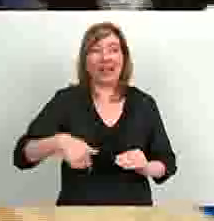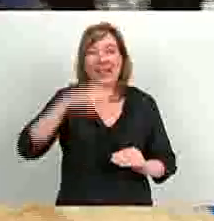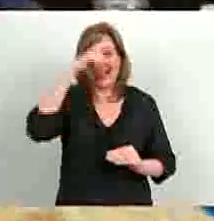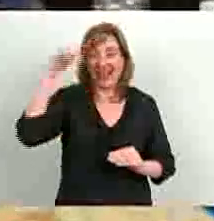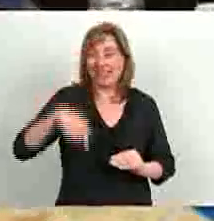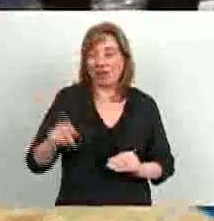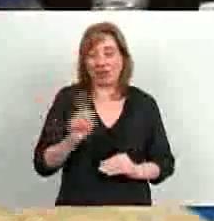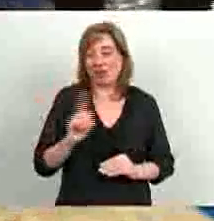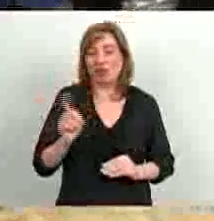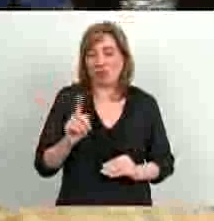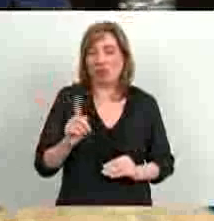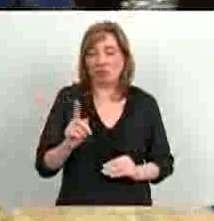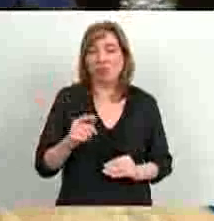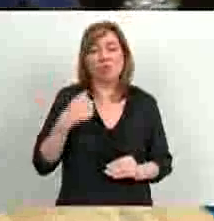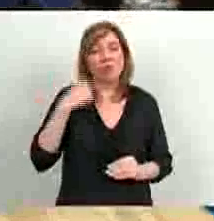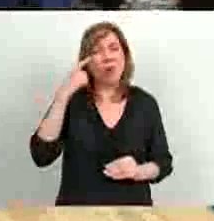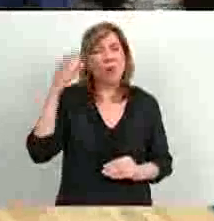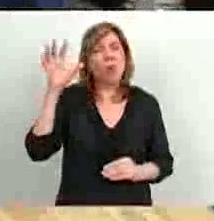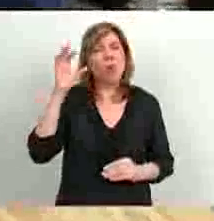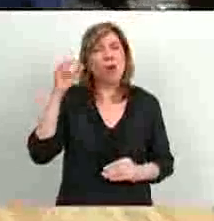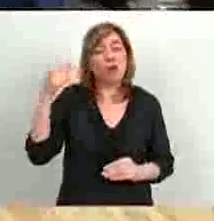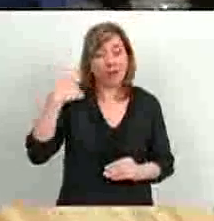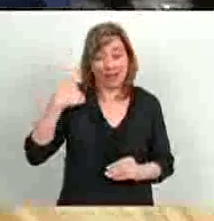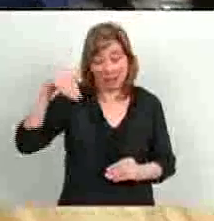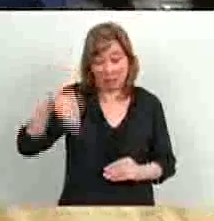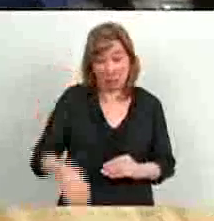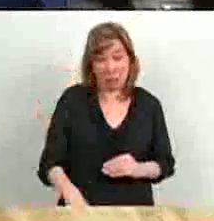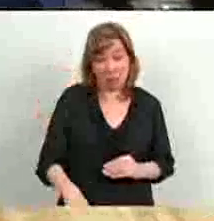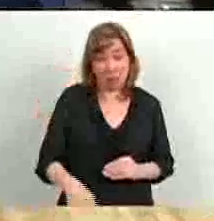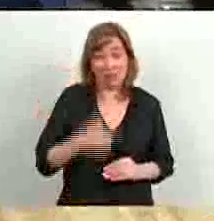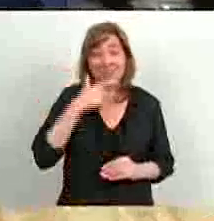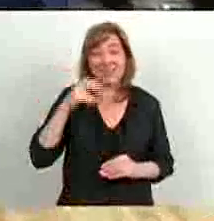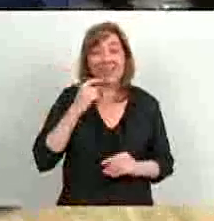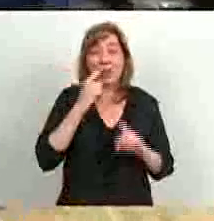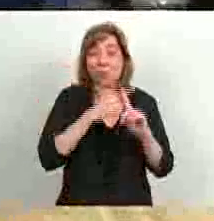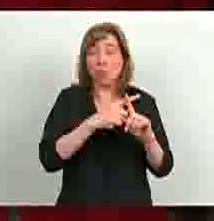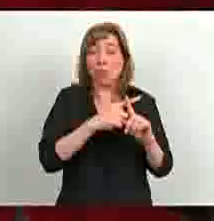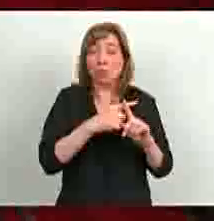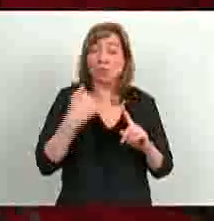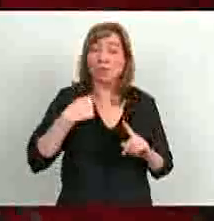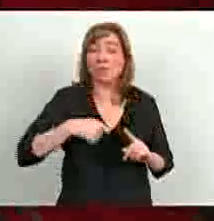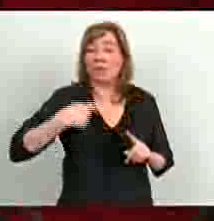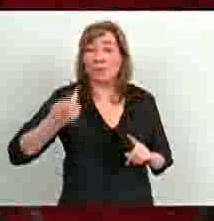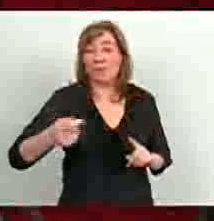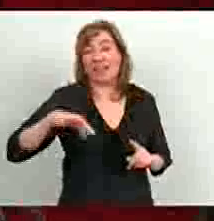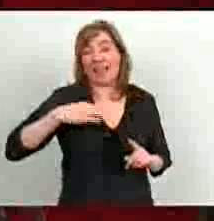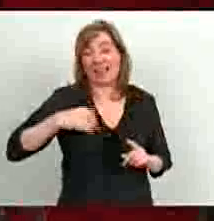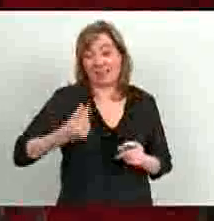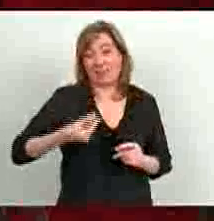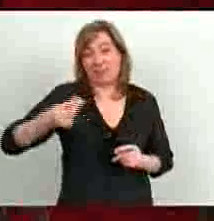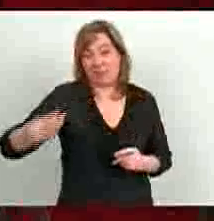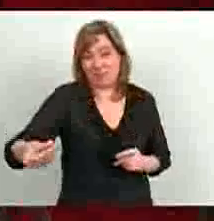recuerdo muy bien, porque a la provincia de Santa Cruz, con motivo de las regalías hidrocarburíferas,